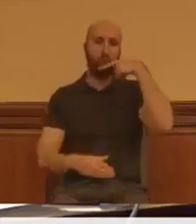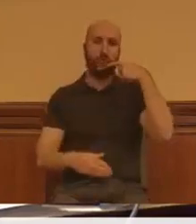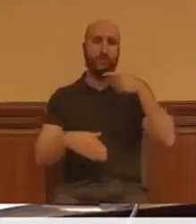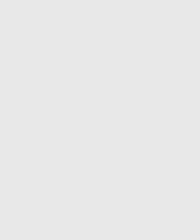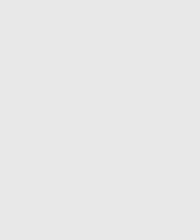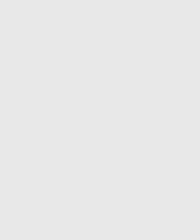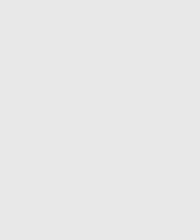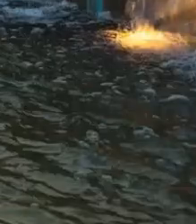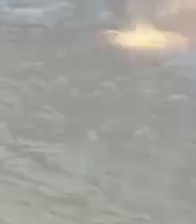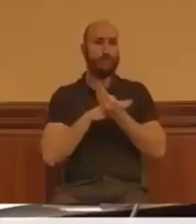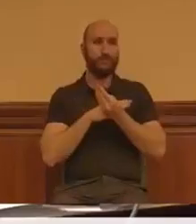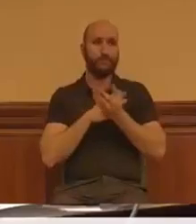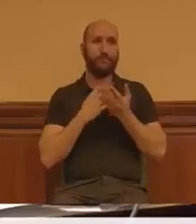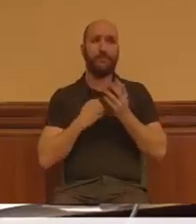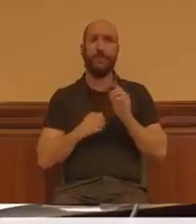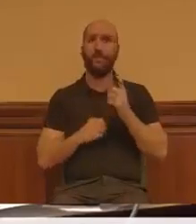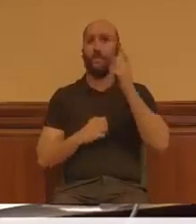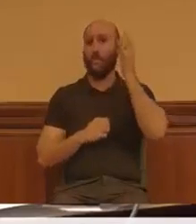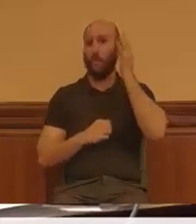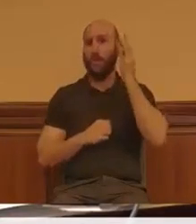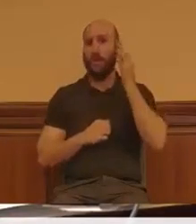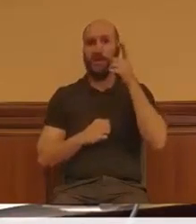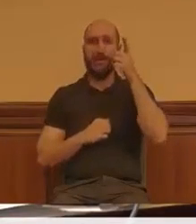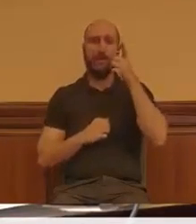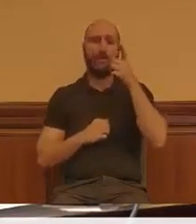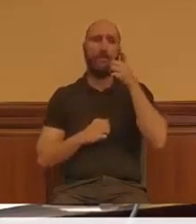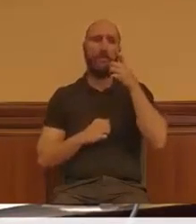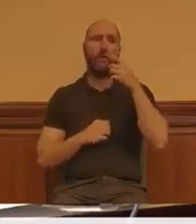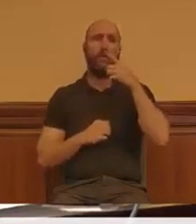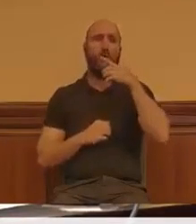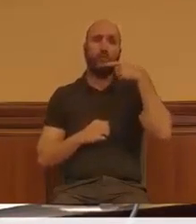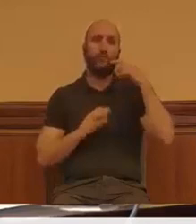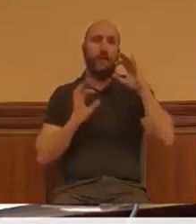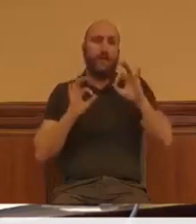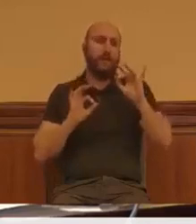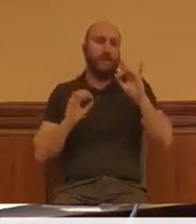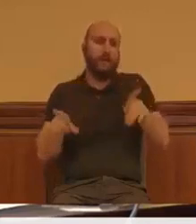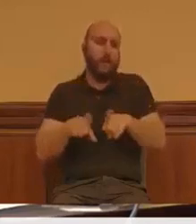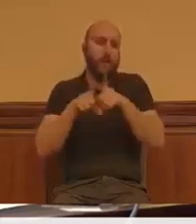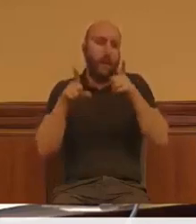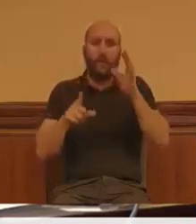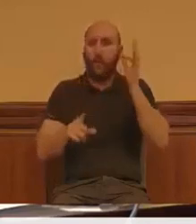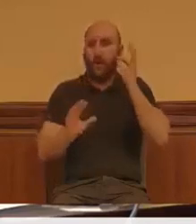diga? Fue la primera mujer en ir. Es que si era rusa, pues era rusa. No sé.